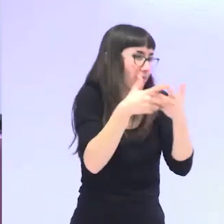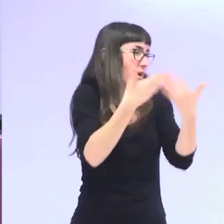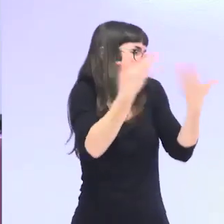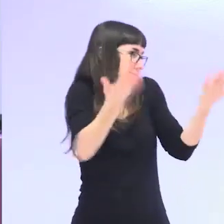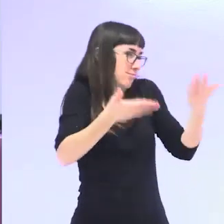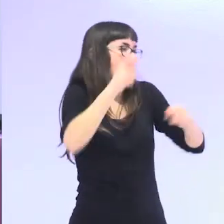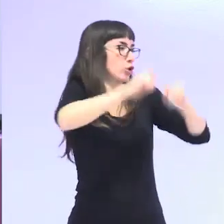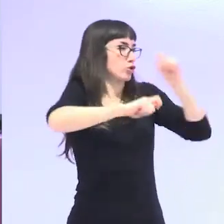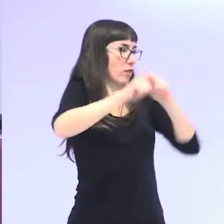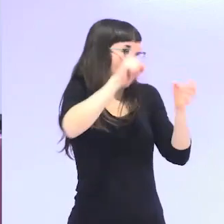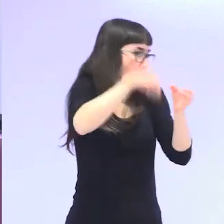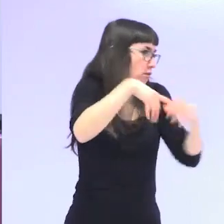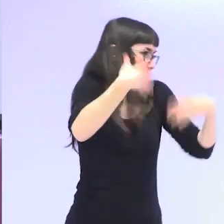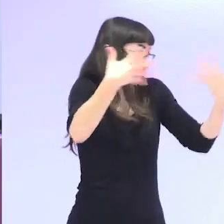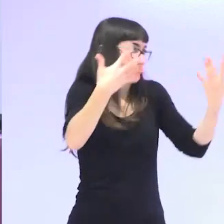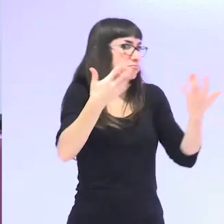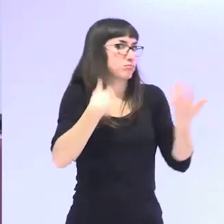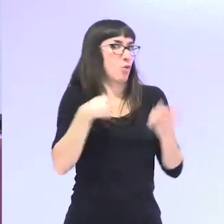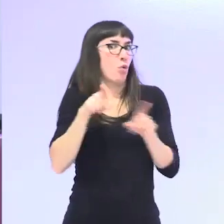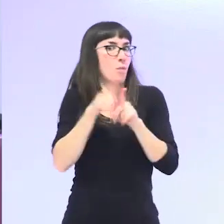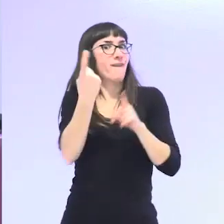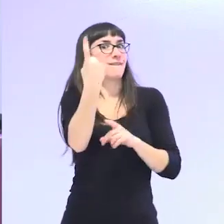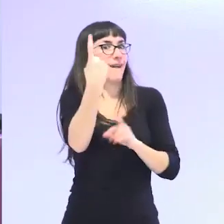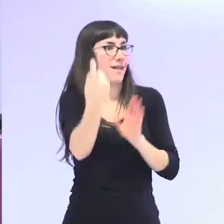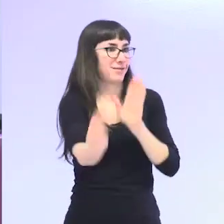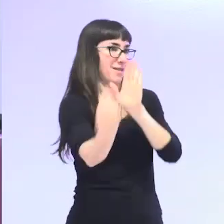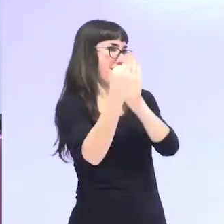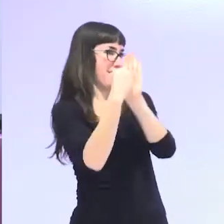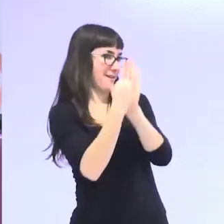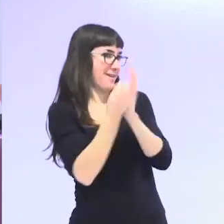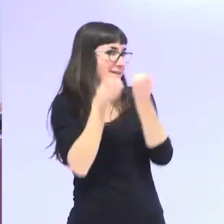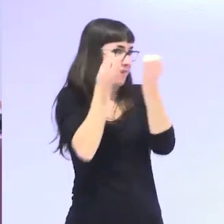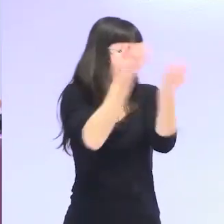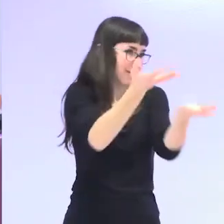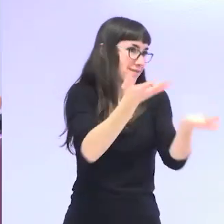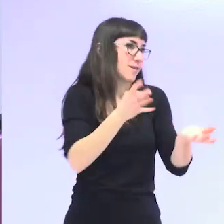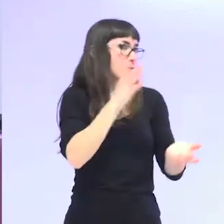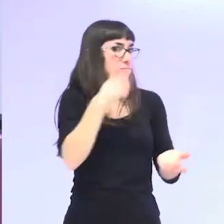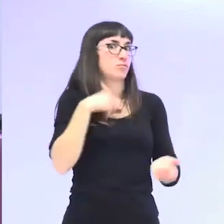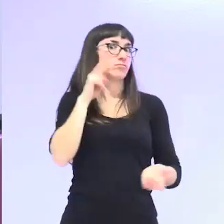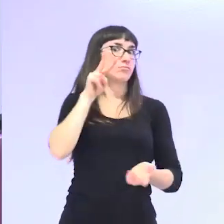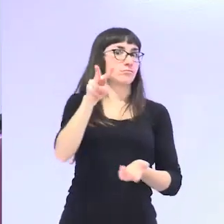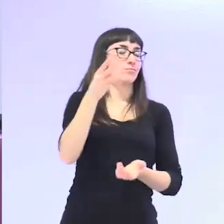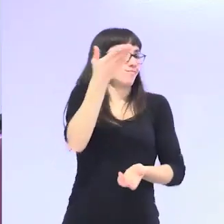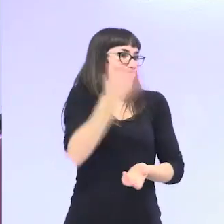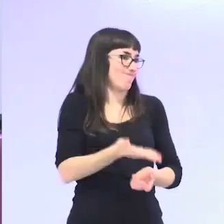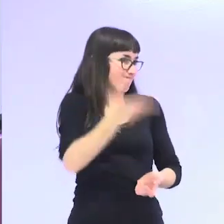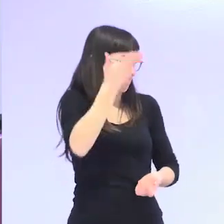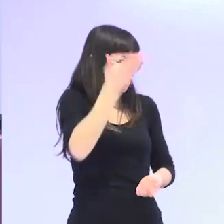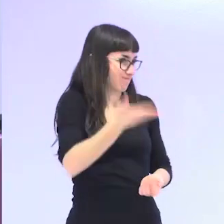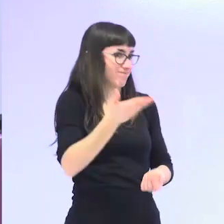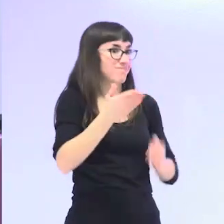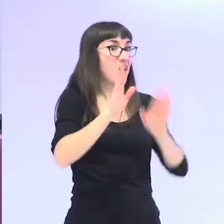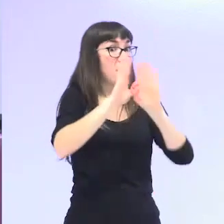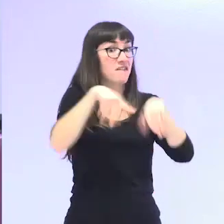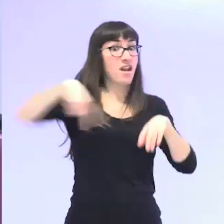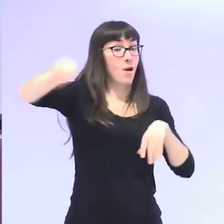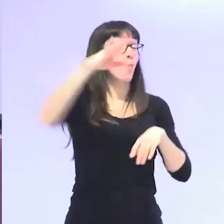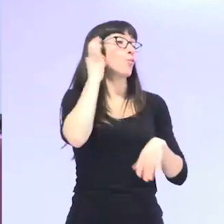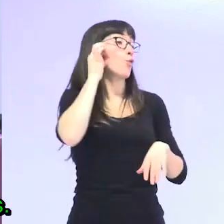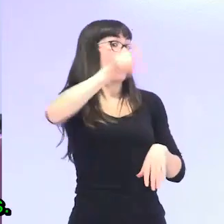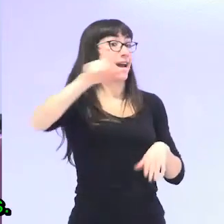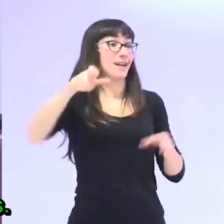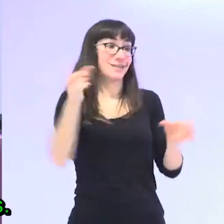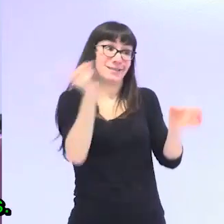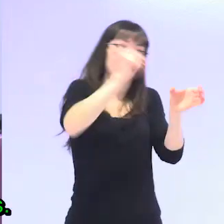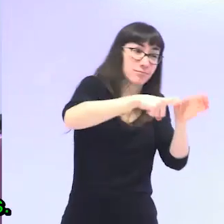asociacionismo, que para mí fue una clave, fue una cosa fundamental el observar cómo a través de esa participación y